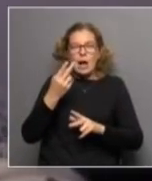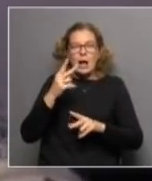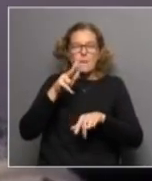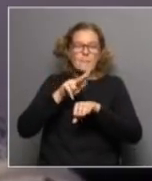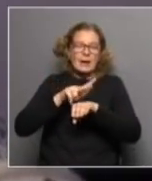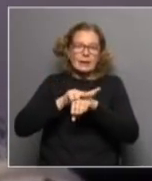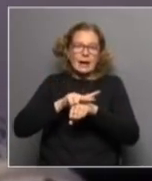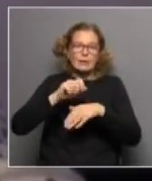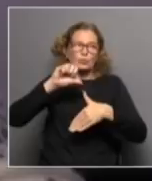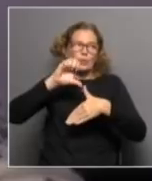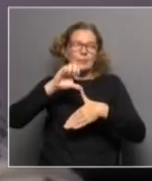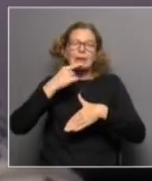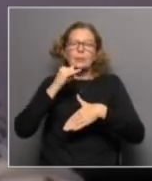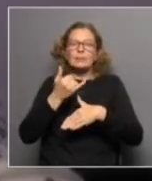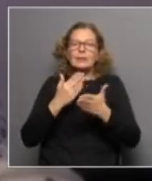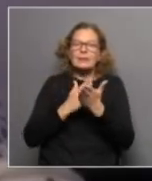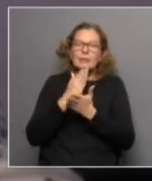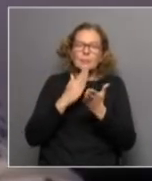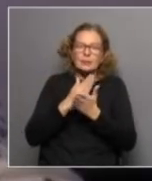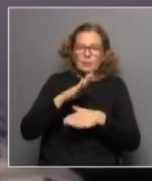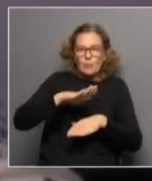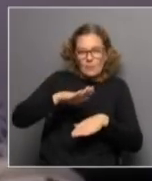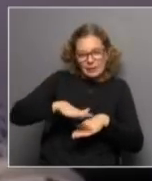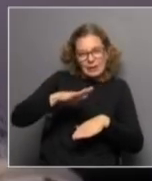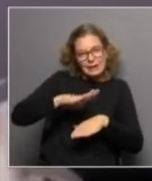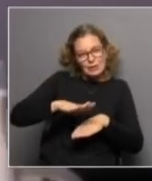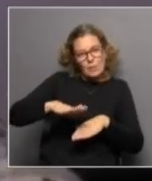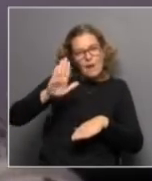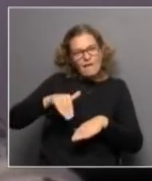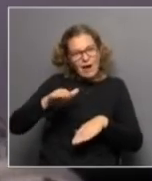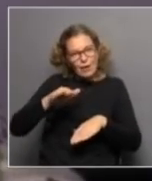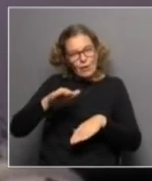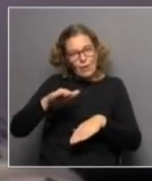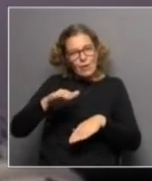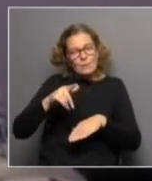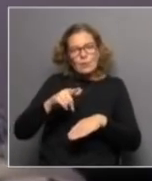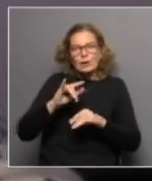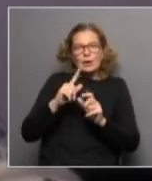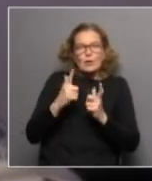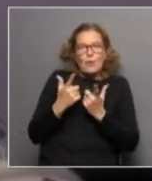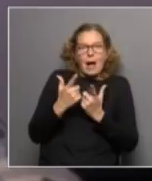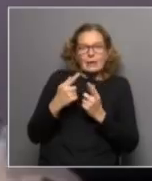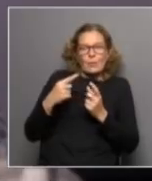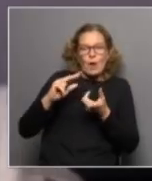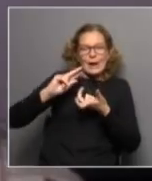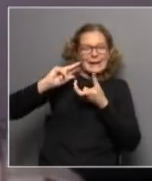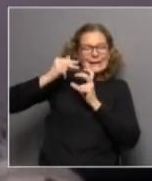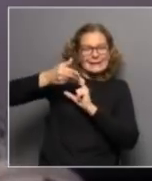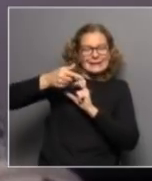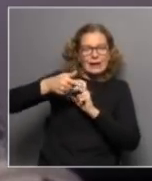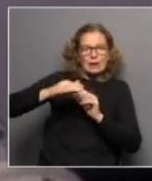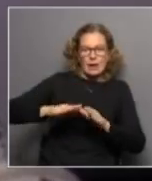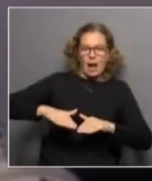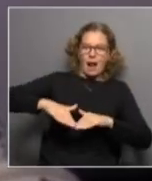Paraguay en Sudamérica siempre van a ser niños más bajos ¿está? porque no tienen el potencial genético para tener la